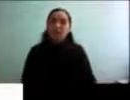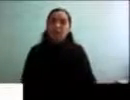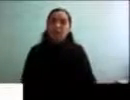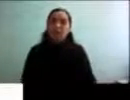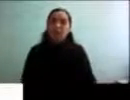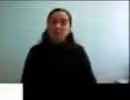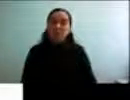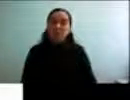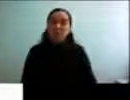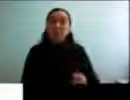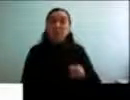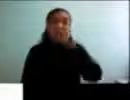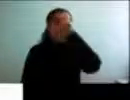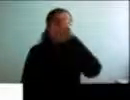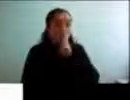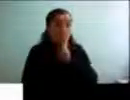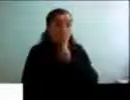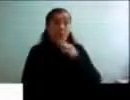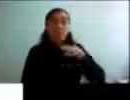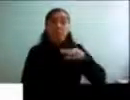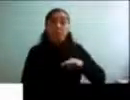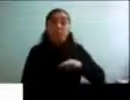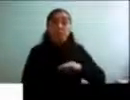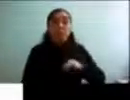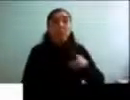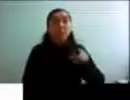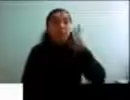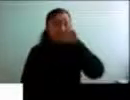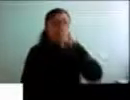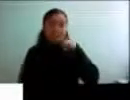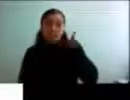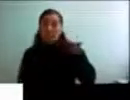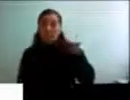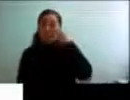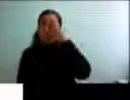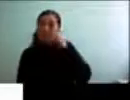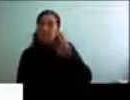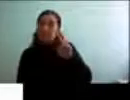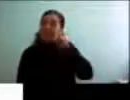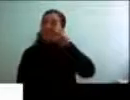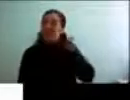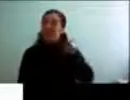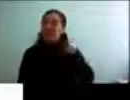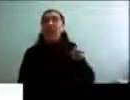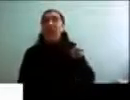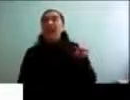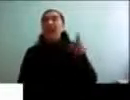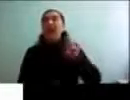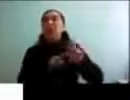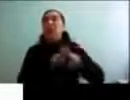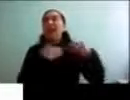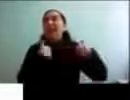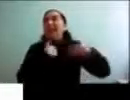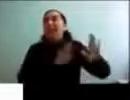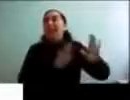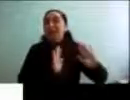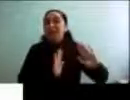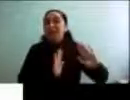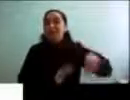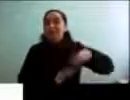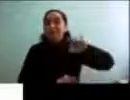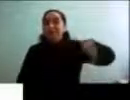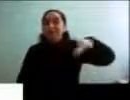el rol de pensionado es un rol que tiene mala prensa porque es como las personas que no hacen nada, ¿no? Los